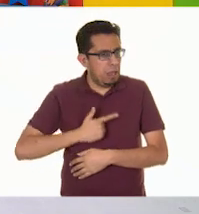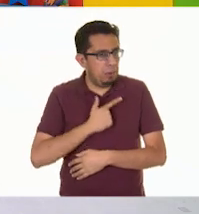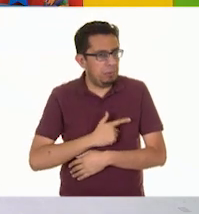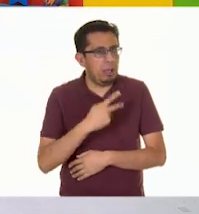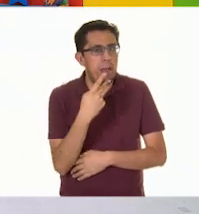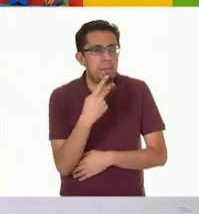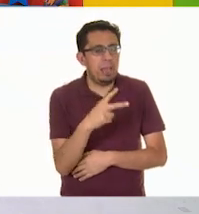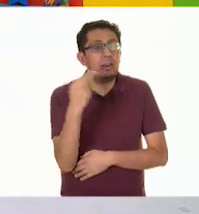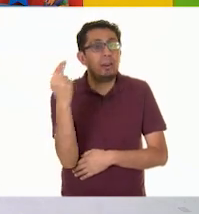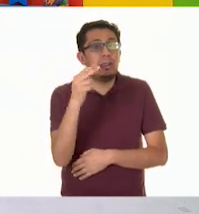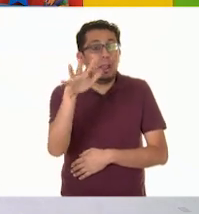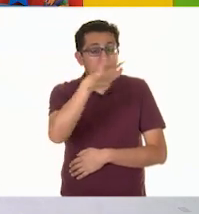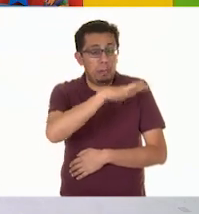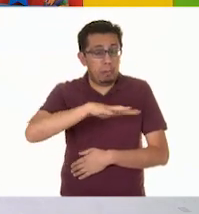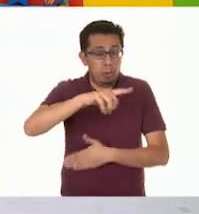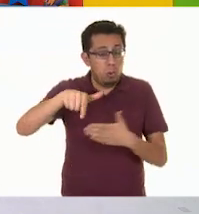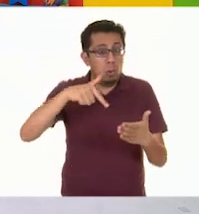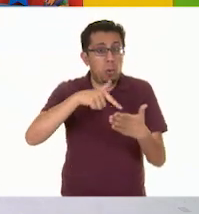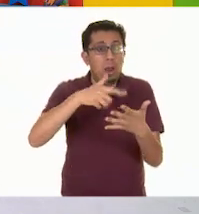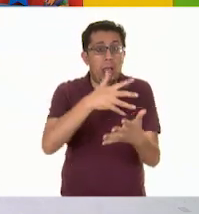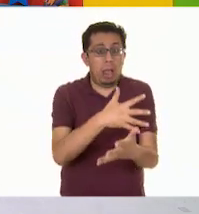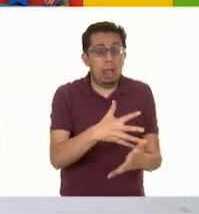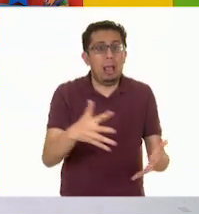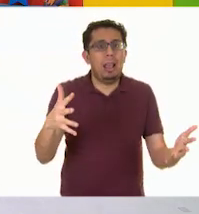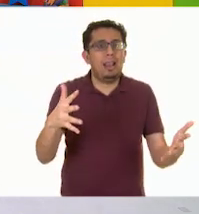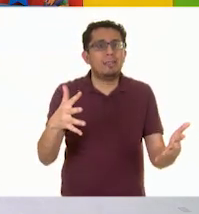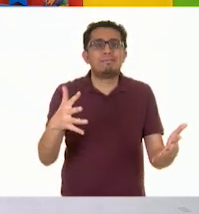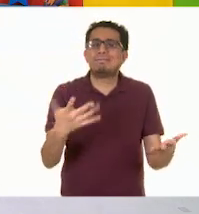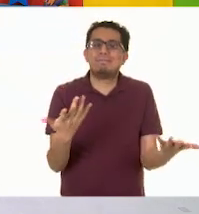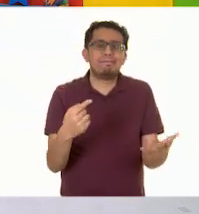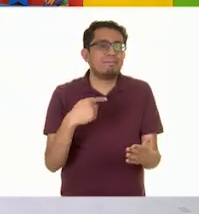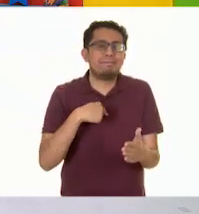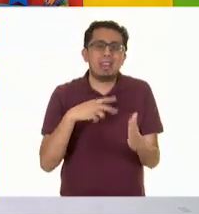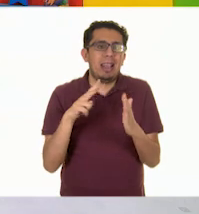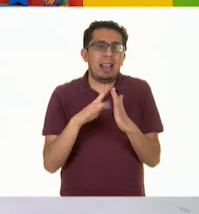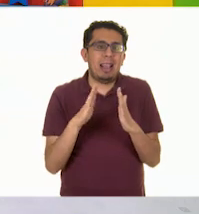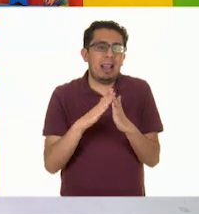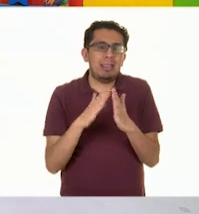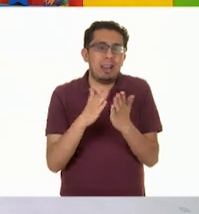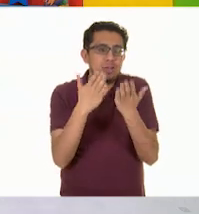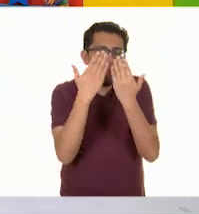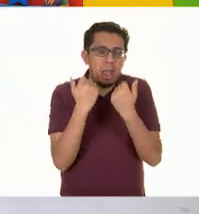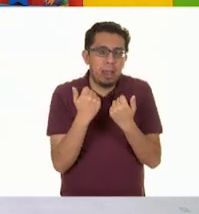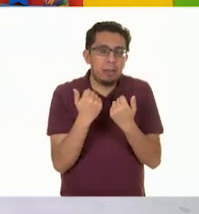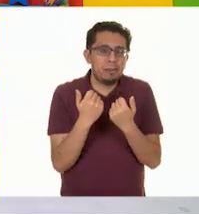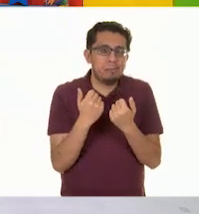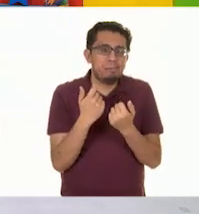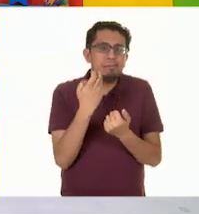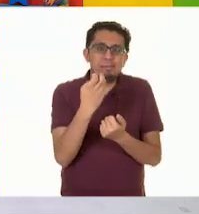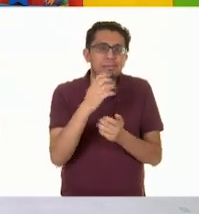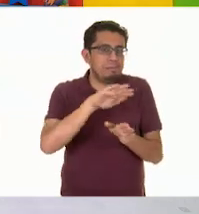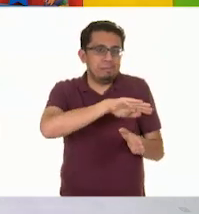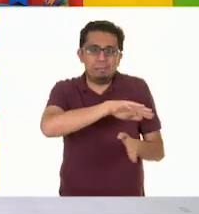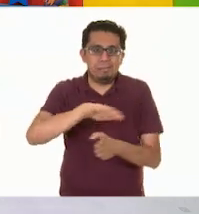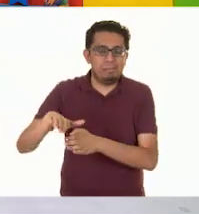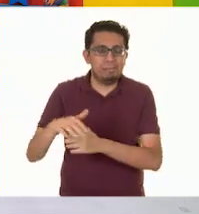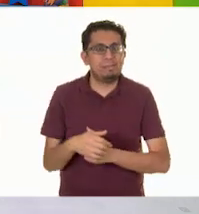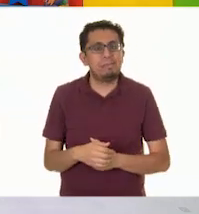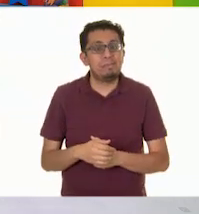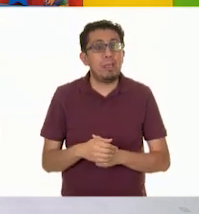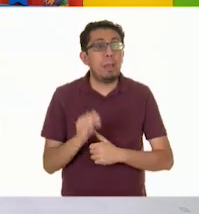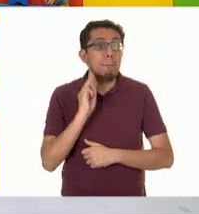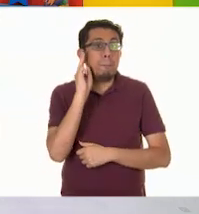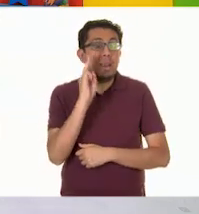necesita más espacio. Y yo también por eso lo descartaría por ahora. Muy bien. Entonces, vamos a nuestra tabla. Y el